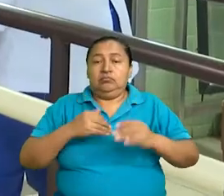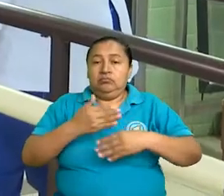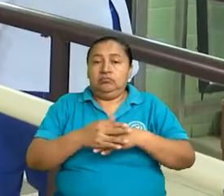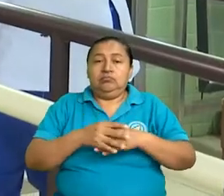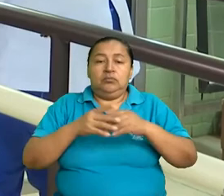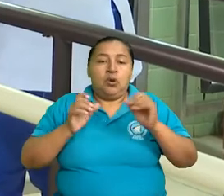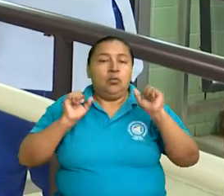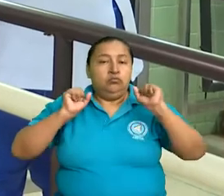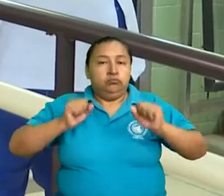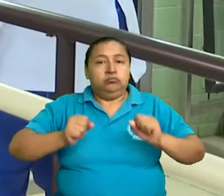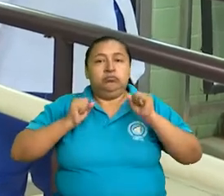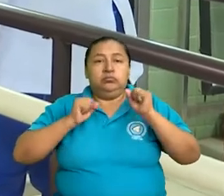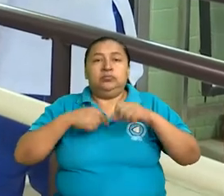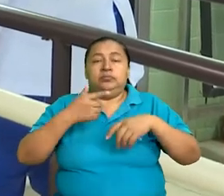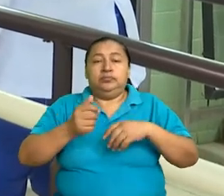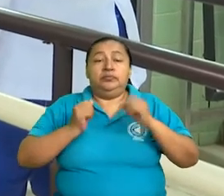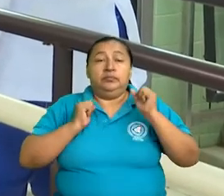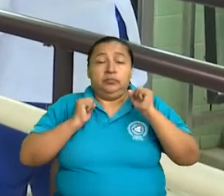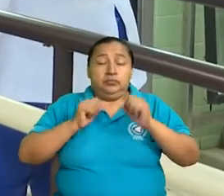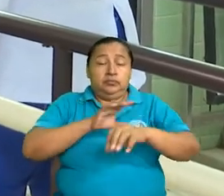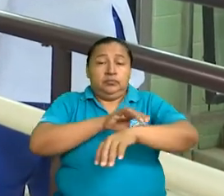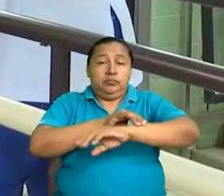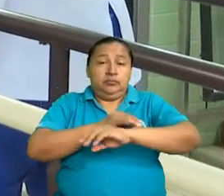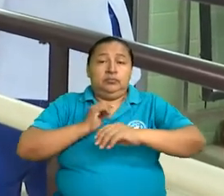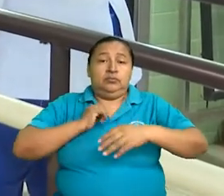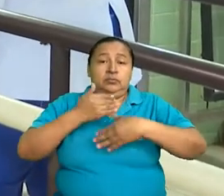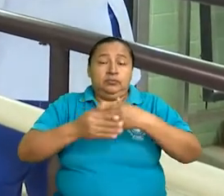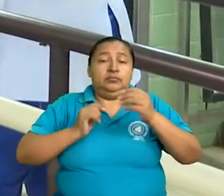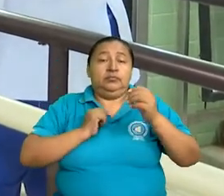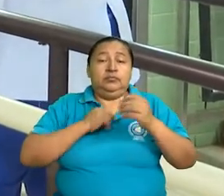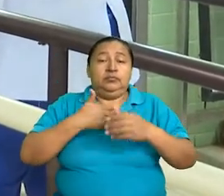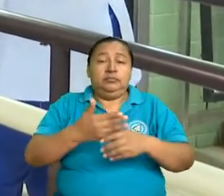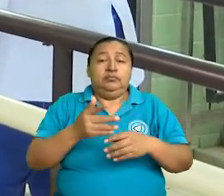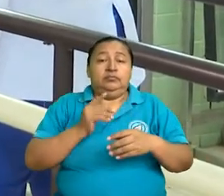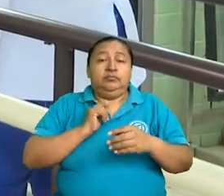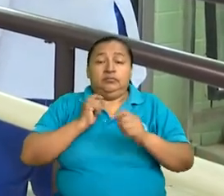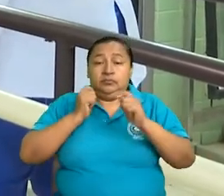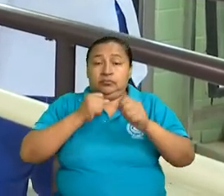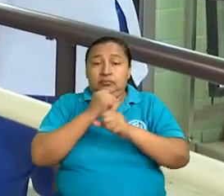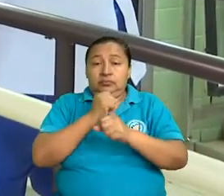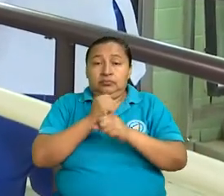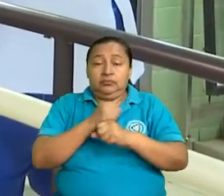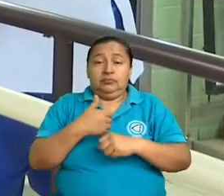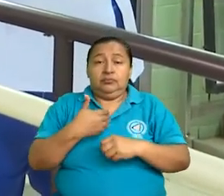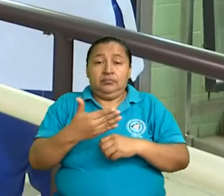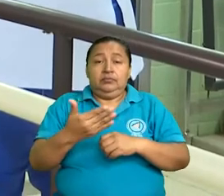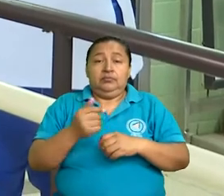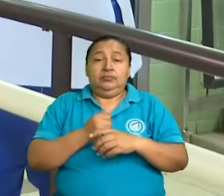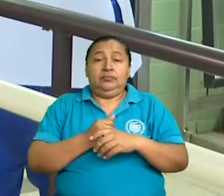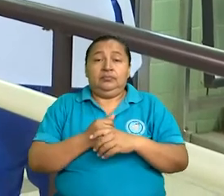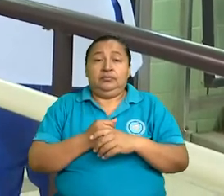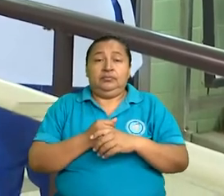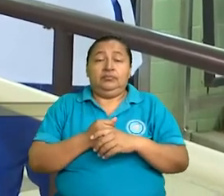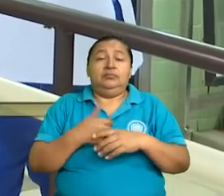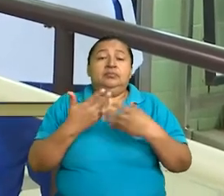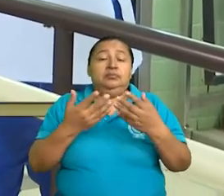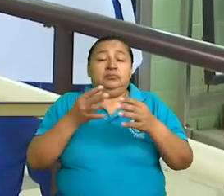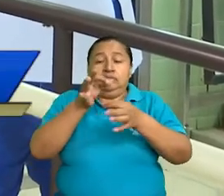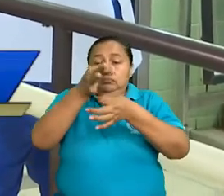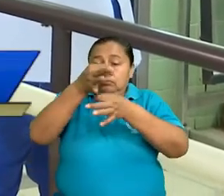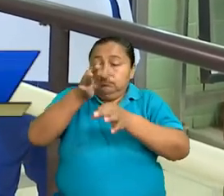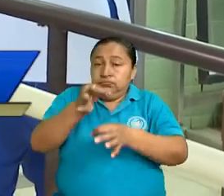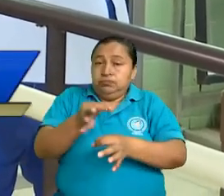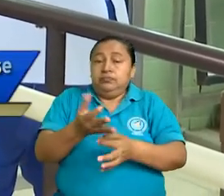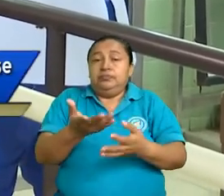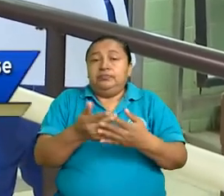extremidades superiores, las extremidades inferiores, de la columna,